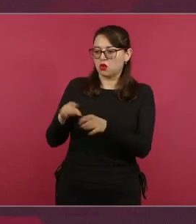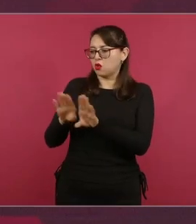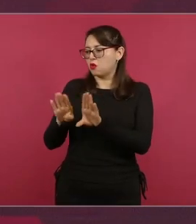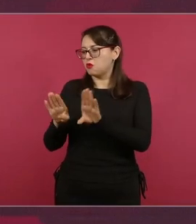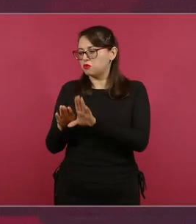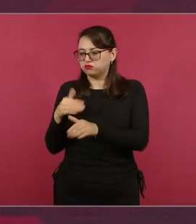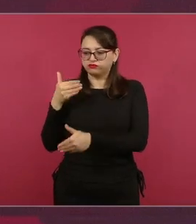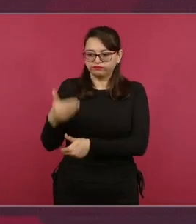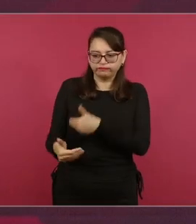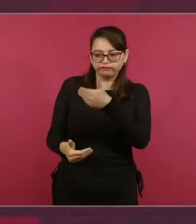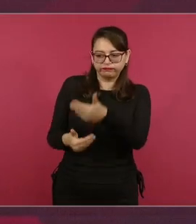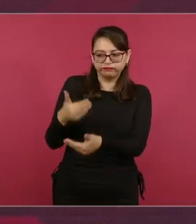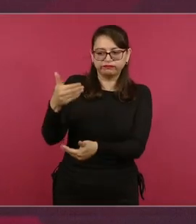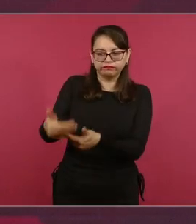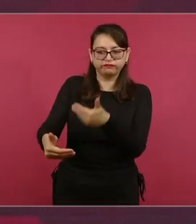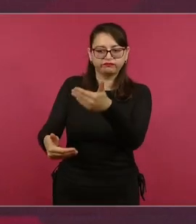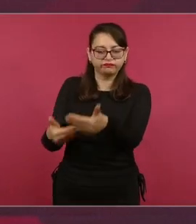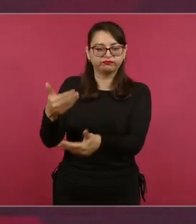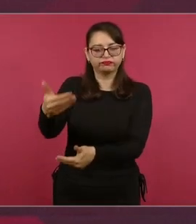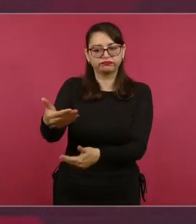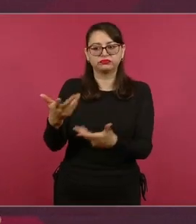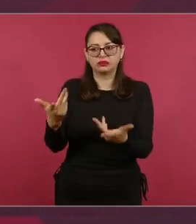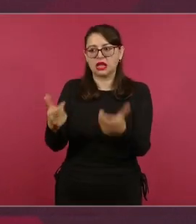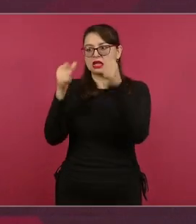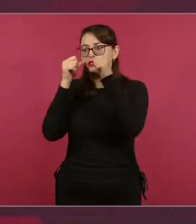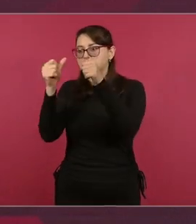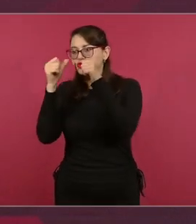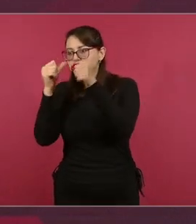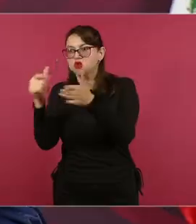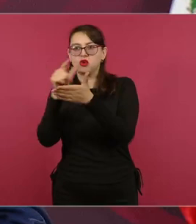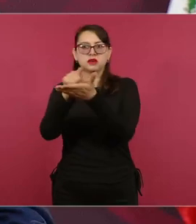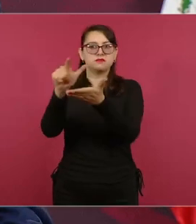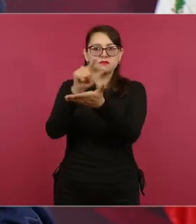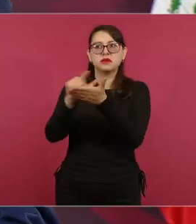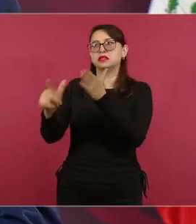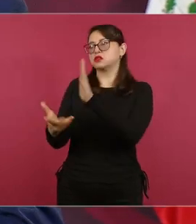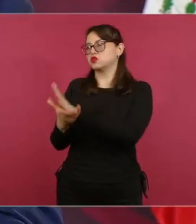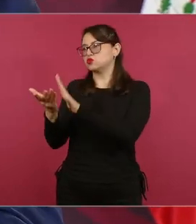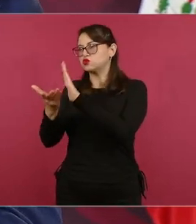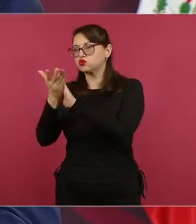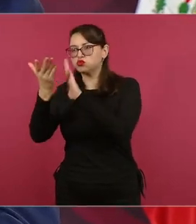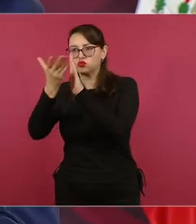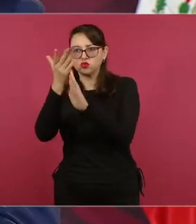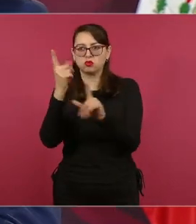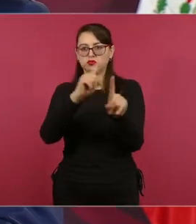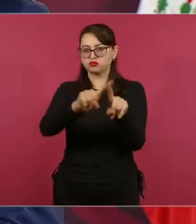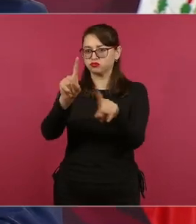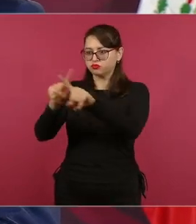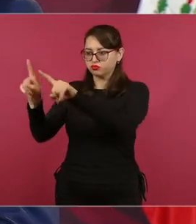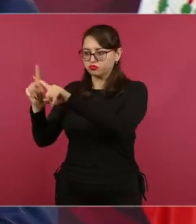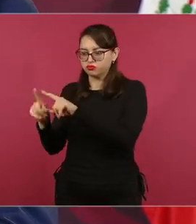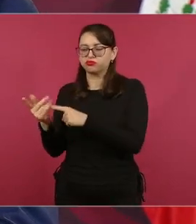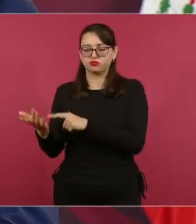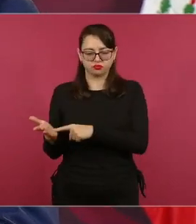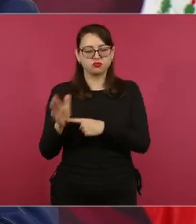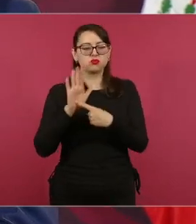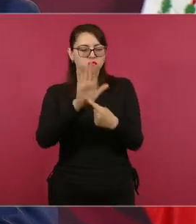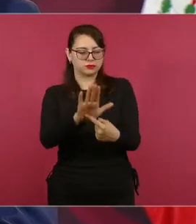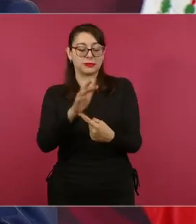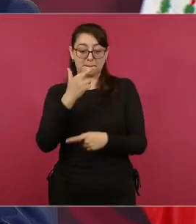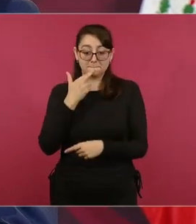de atención, reconstrucción en Acapulco. ¿Cómo vamos?